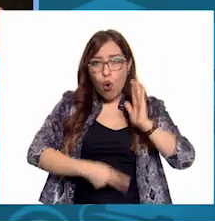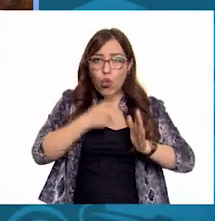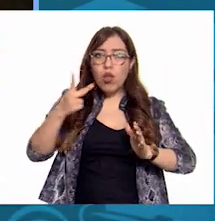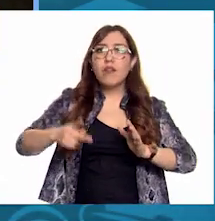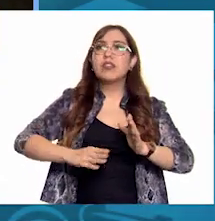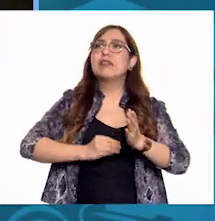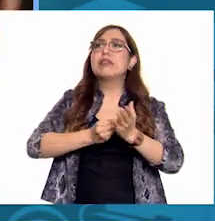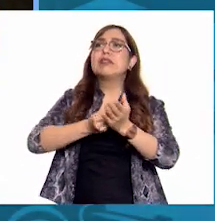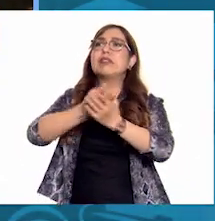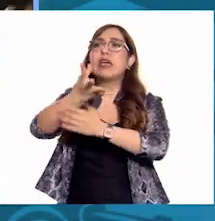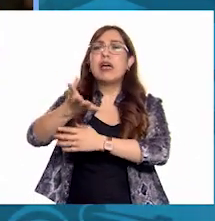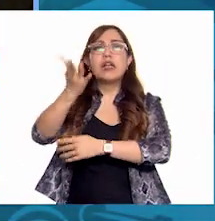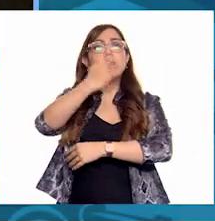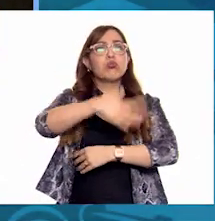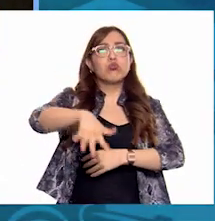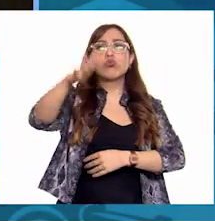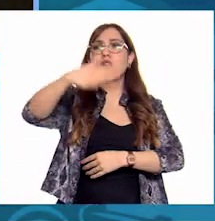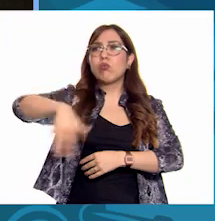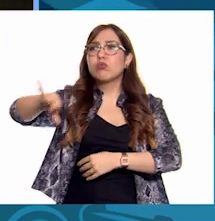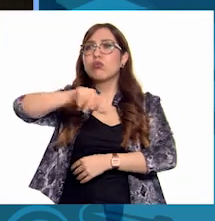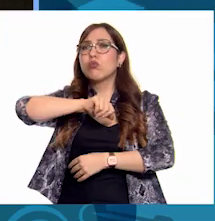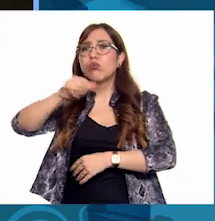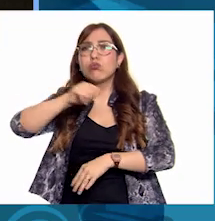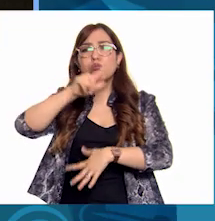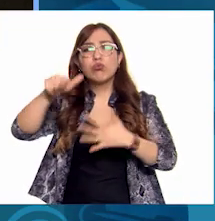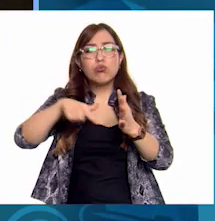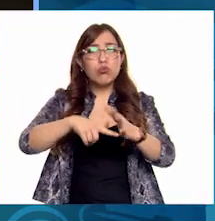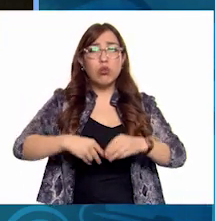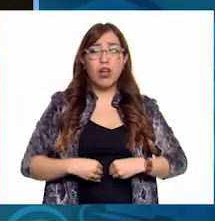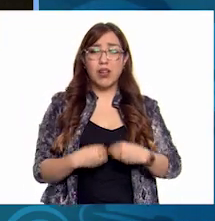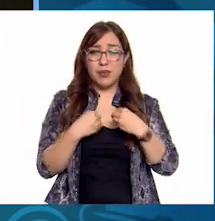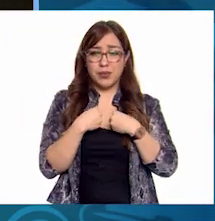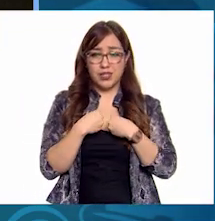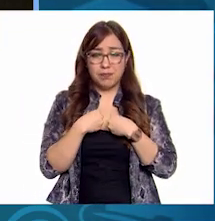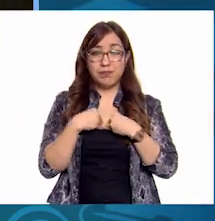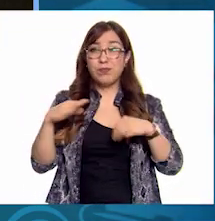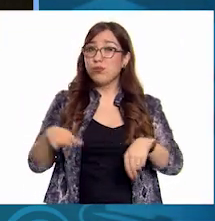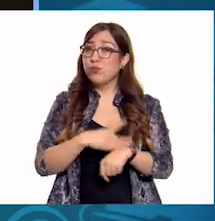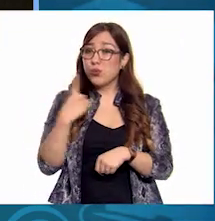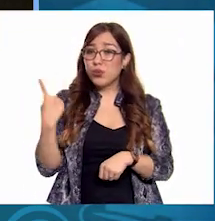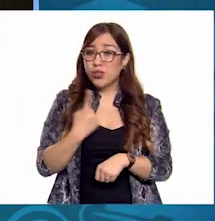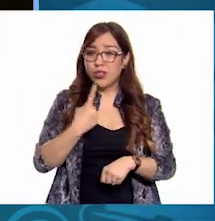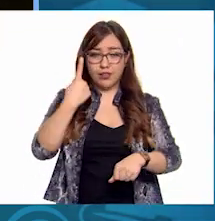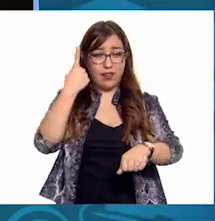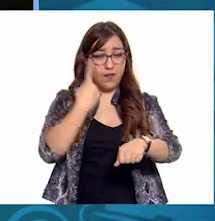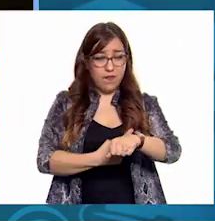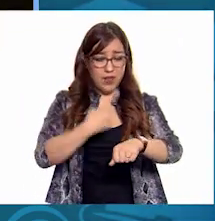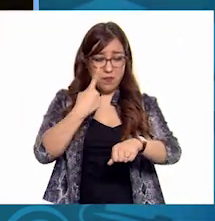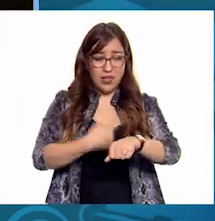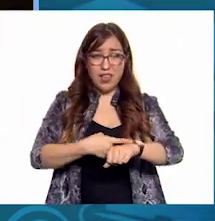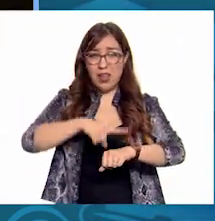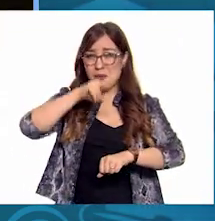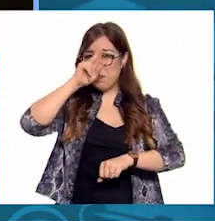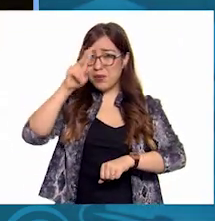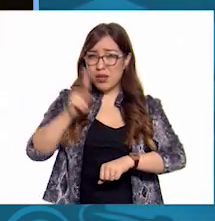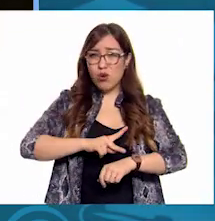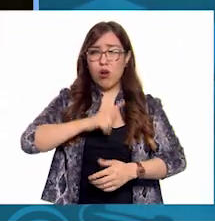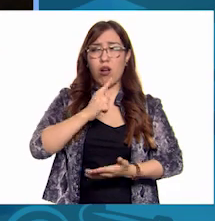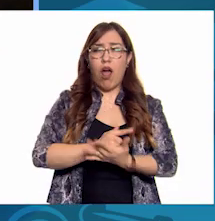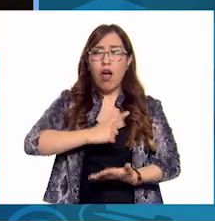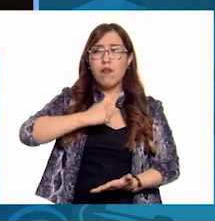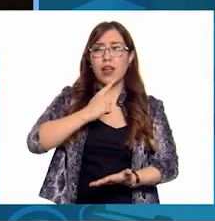Y es que, pues, las enfermedades Cada vez eran mayores Las naves estaban